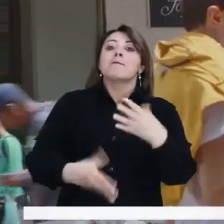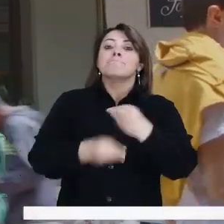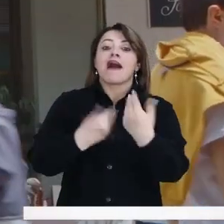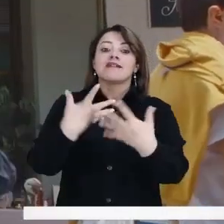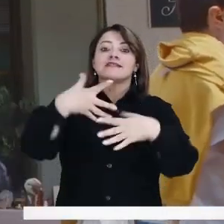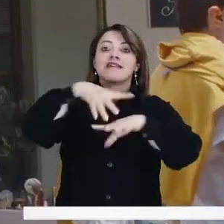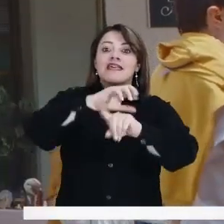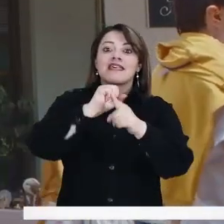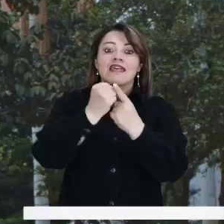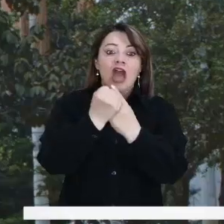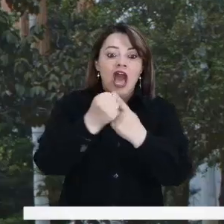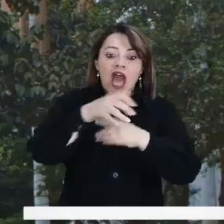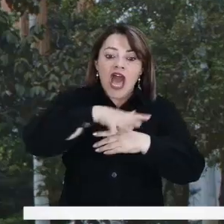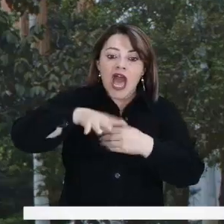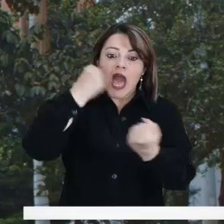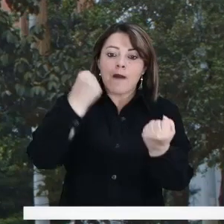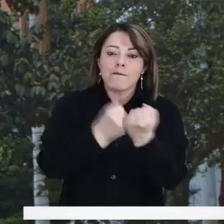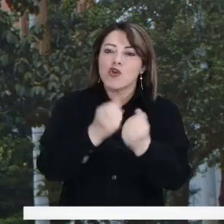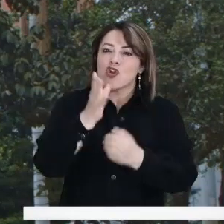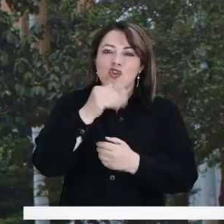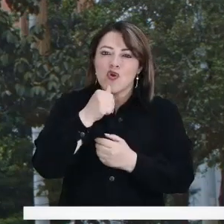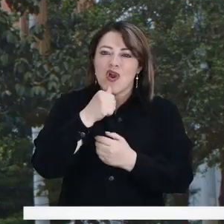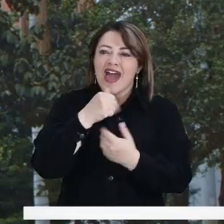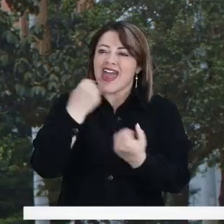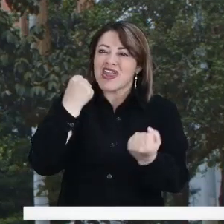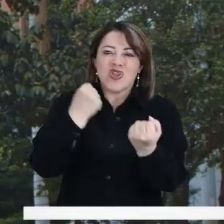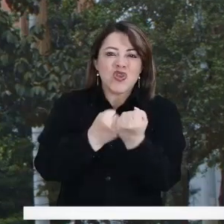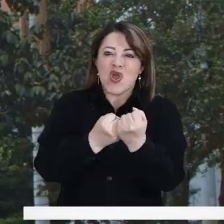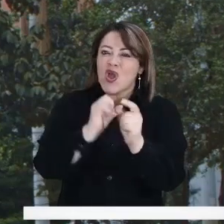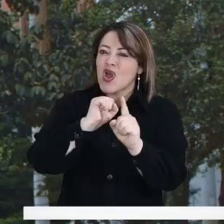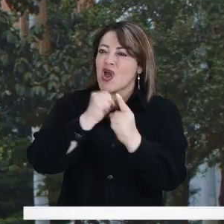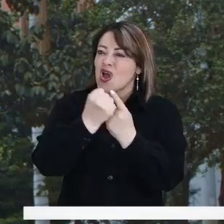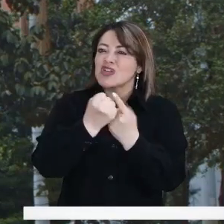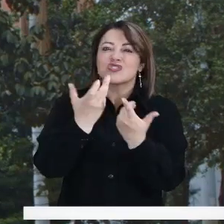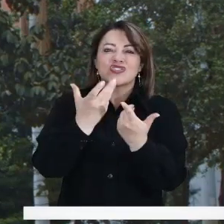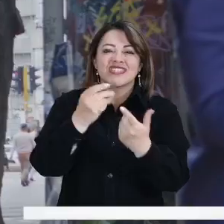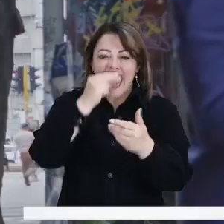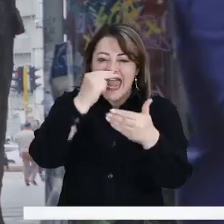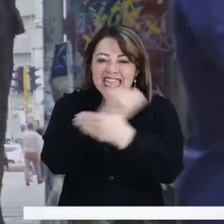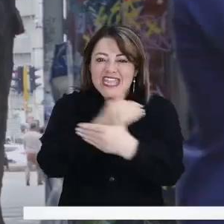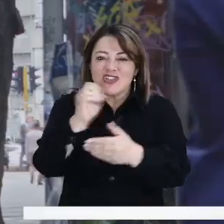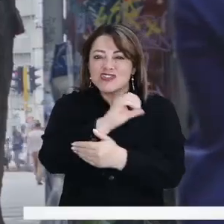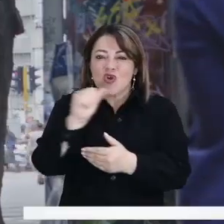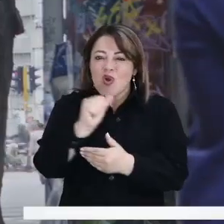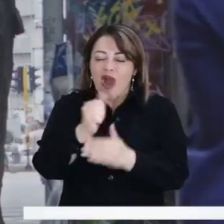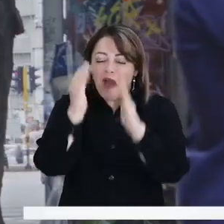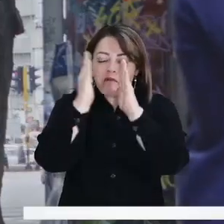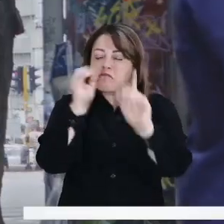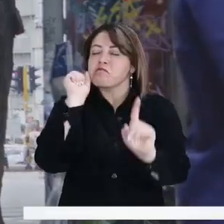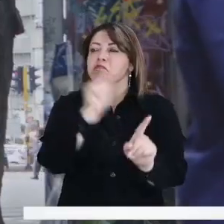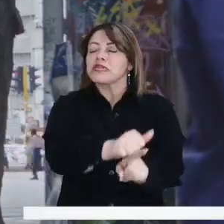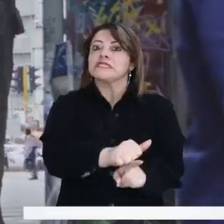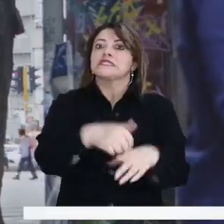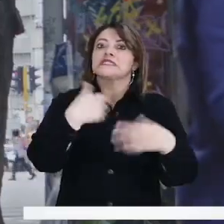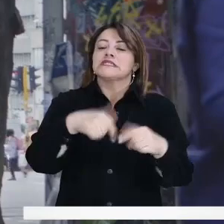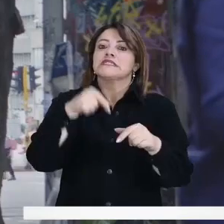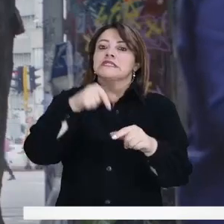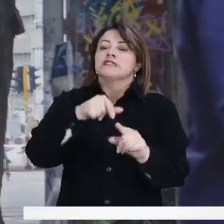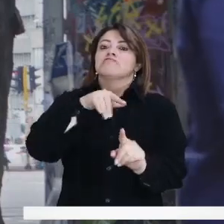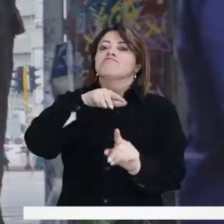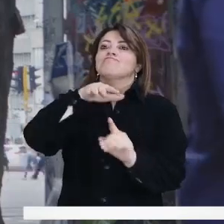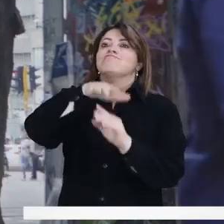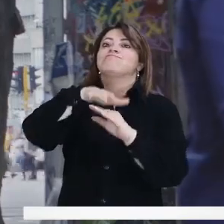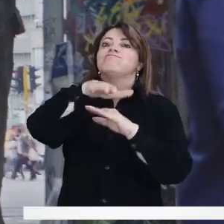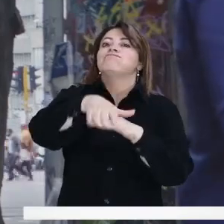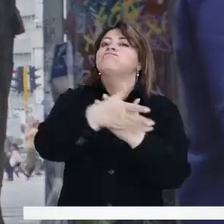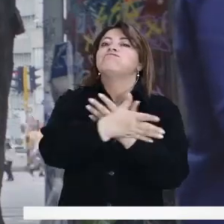acompañan integralmente a los y las niñas son las principales causas por las que hoy Colombia posee datos alarmantes de